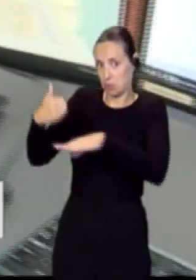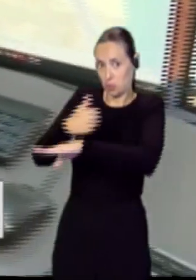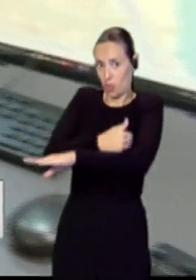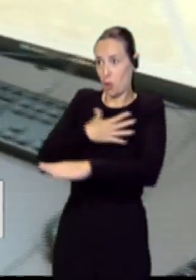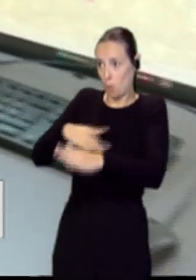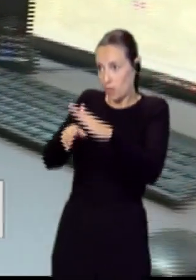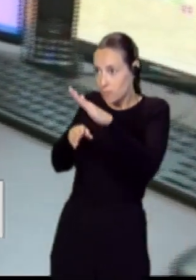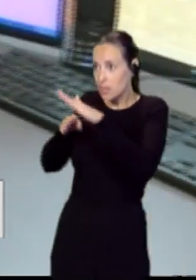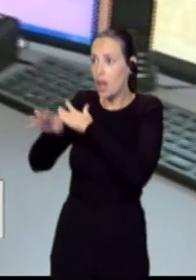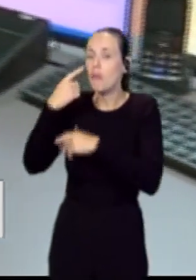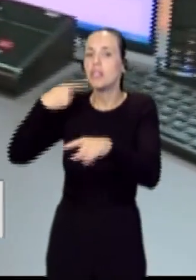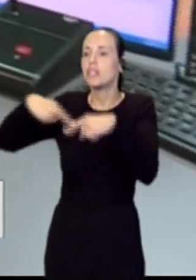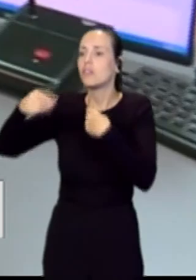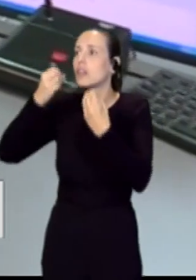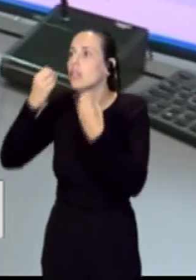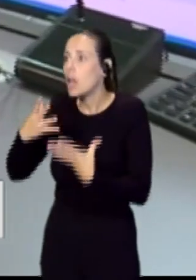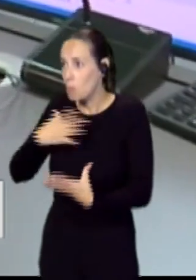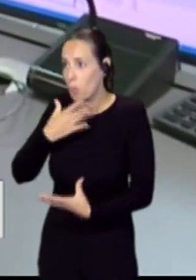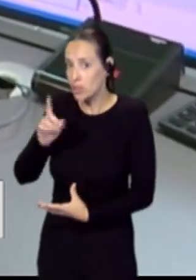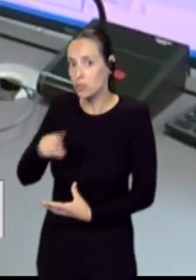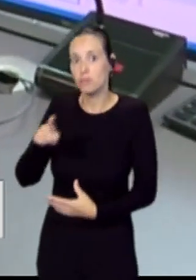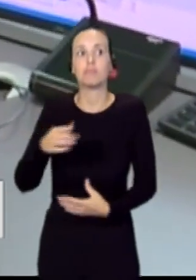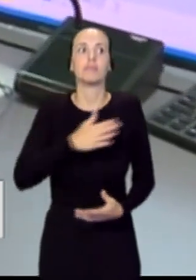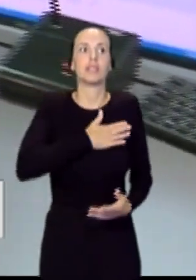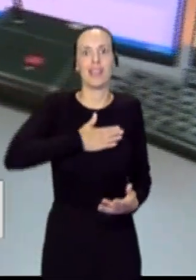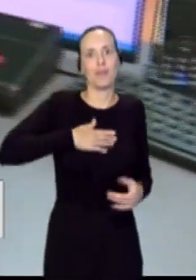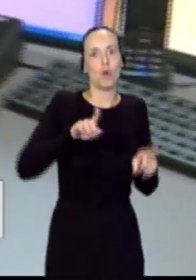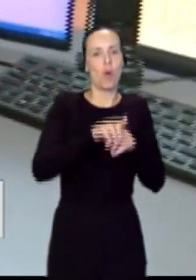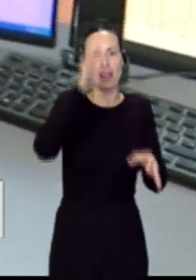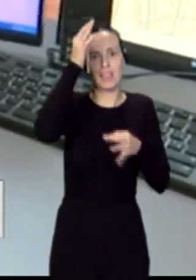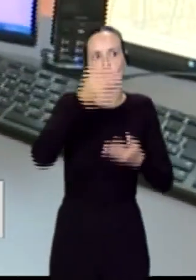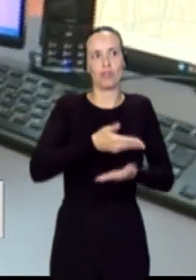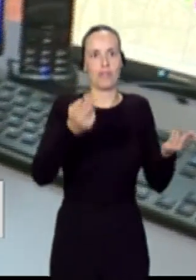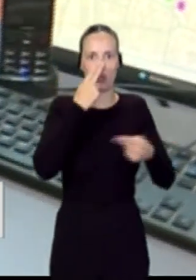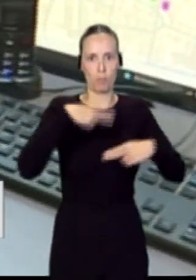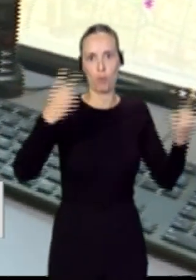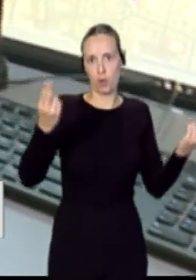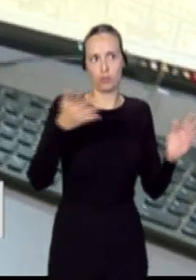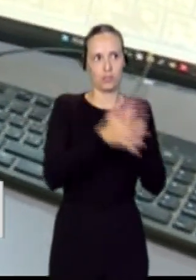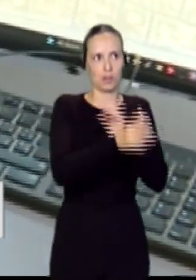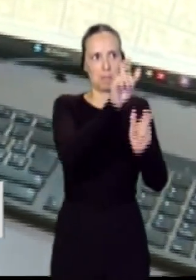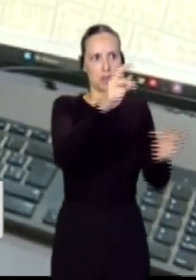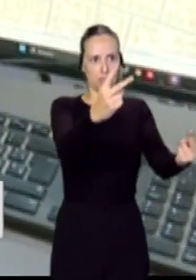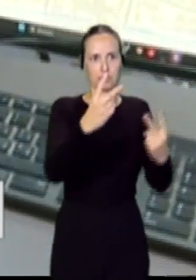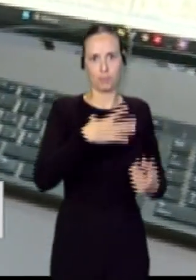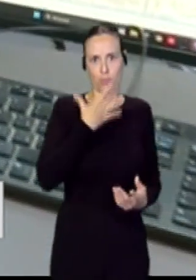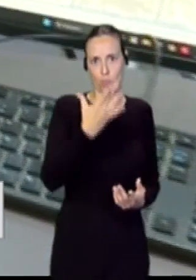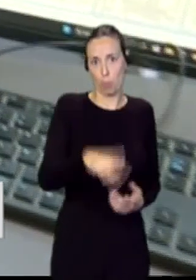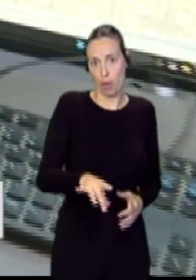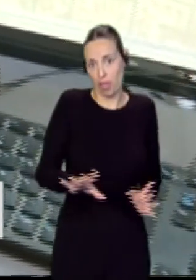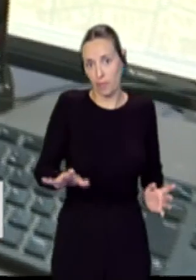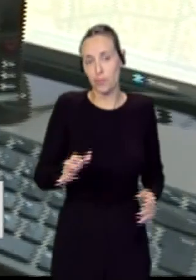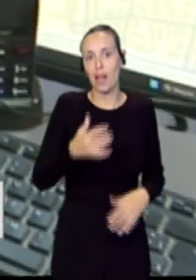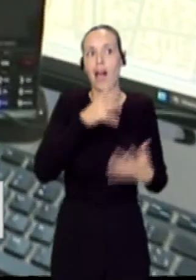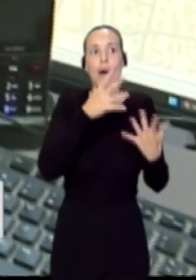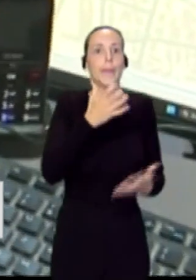está el tráfico? Bueno, nuestra idea es que sea un Open Data, que tengamos unos datos volcados y que sean públicos y conocidos y por tanto esas proyecciones se puedan ver. Hoy cualquiera que